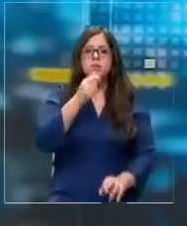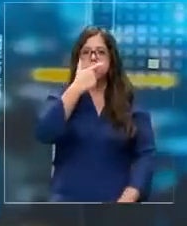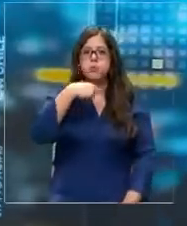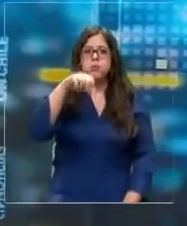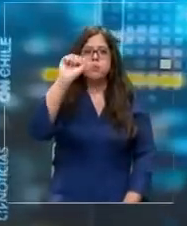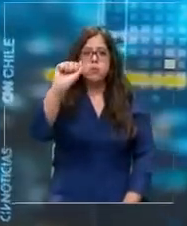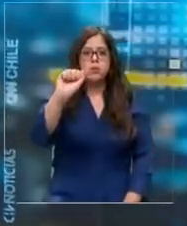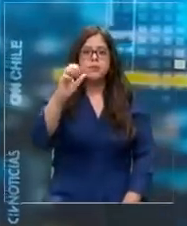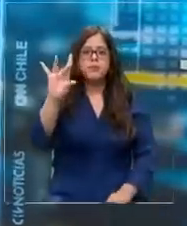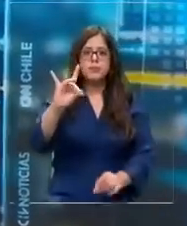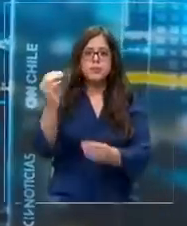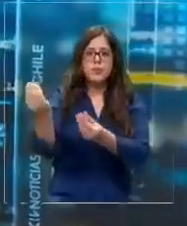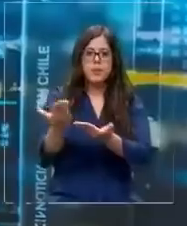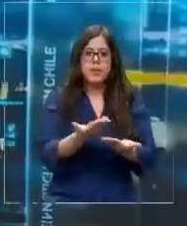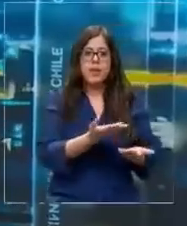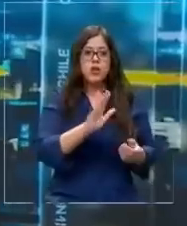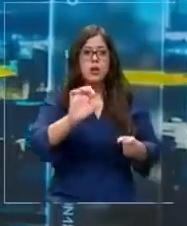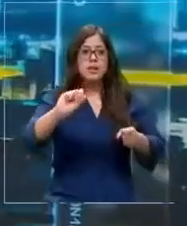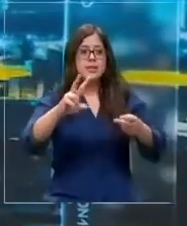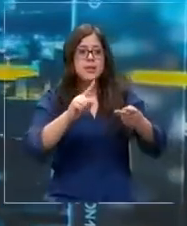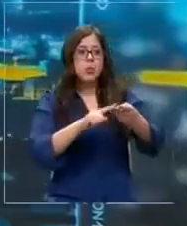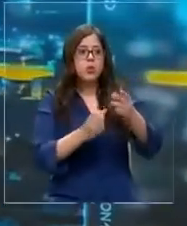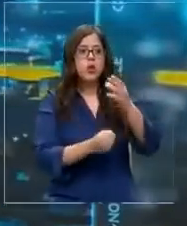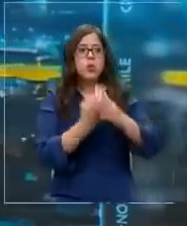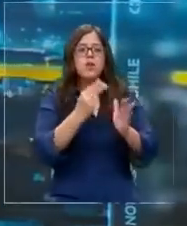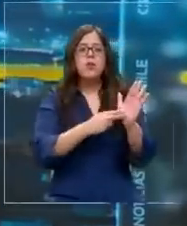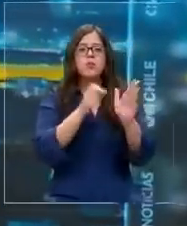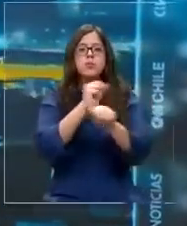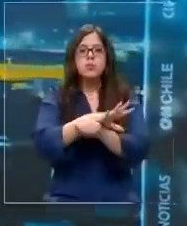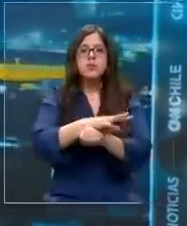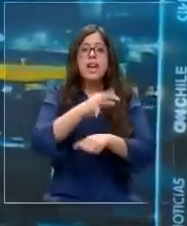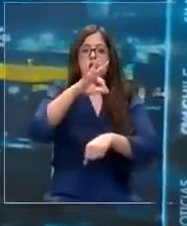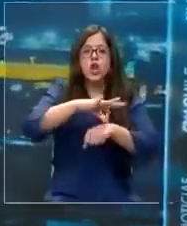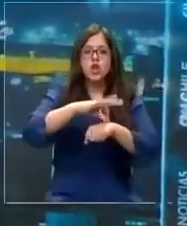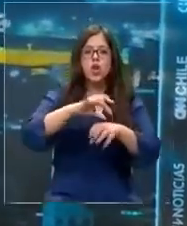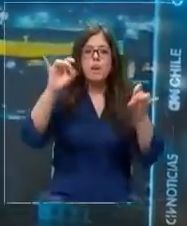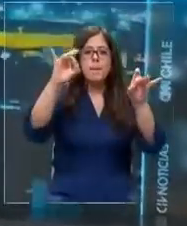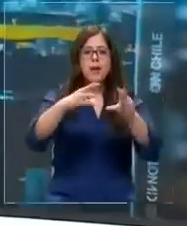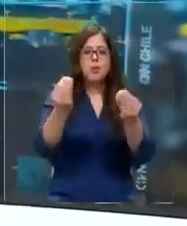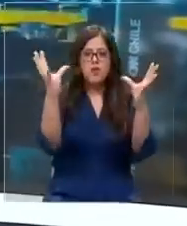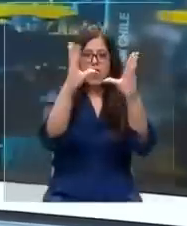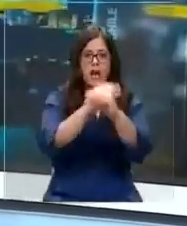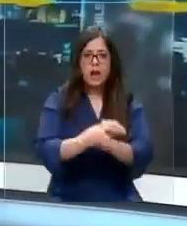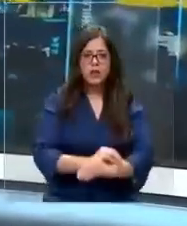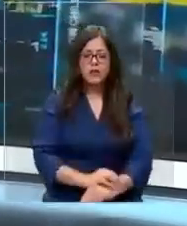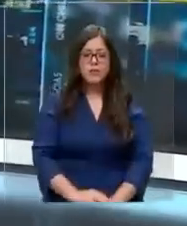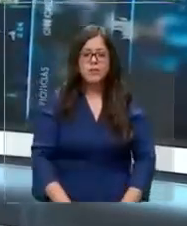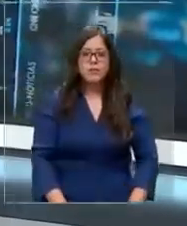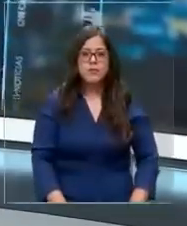Boric como invitado. Y luego, un nuevo capítulo de Doctor Milagro. Que tengan muy buenas noches.